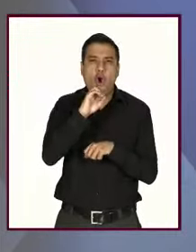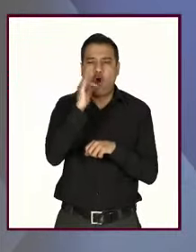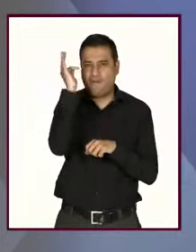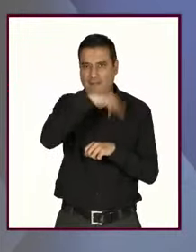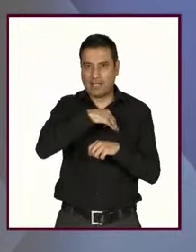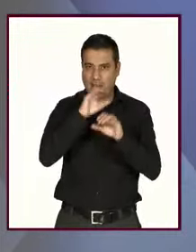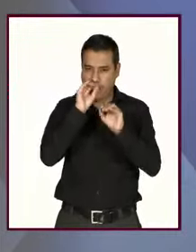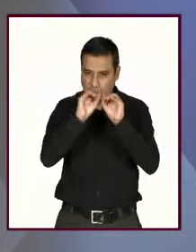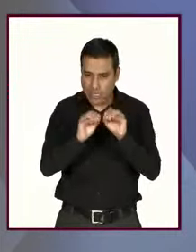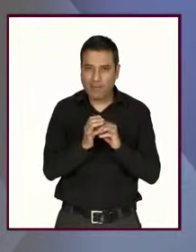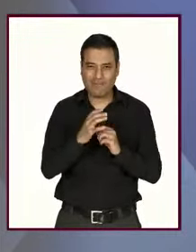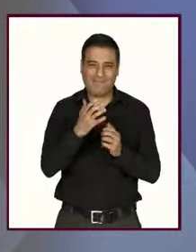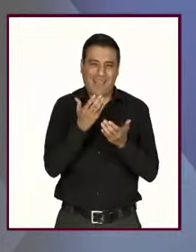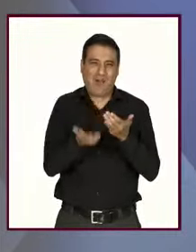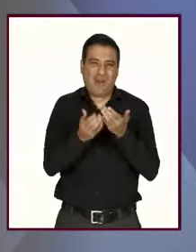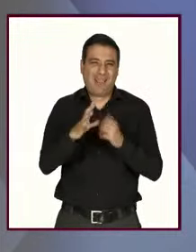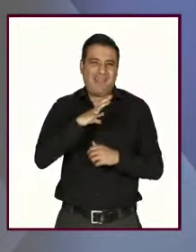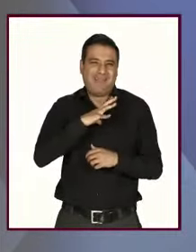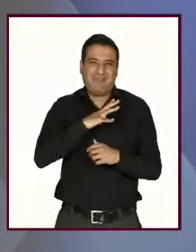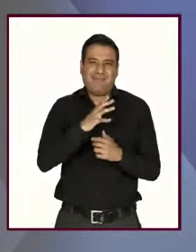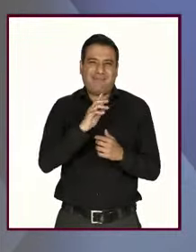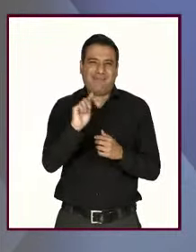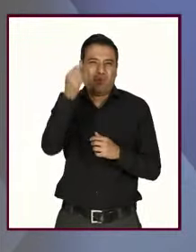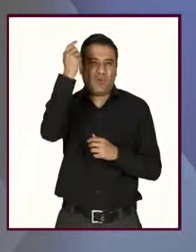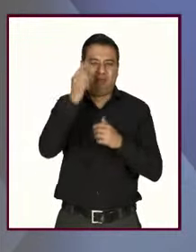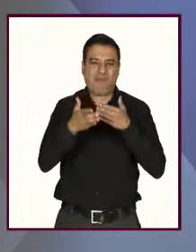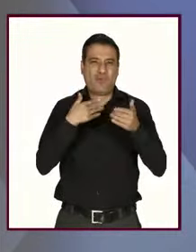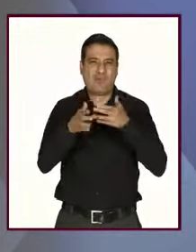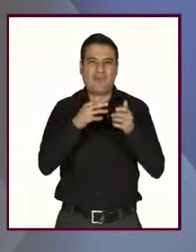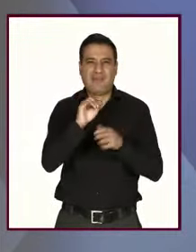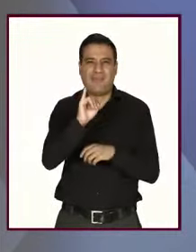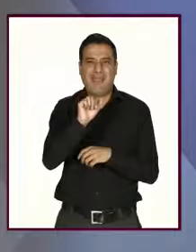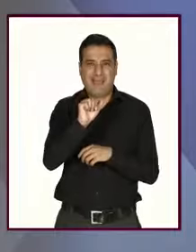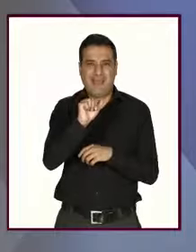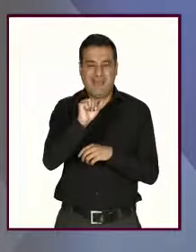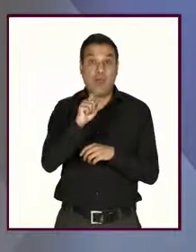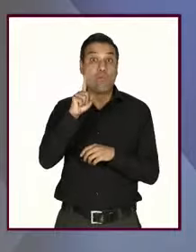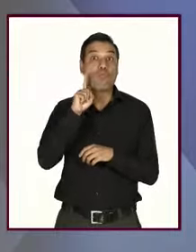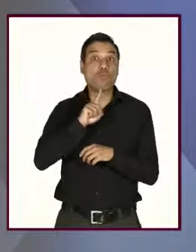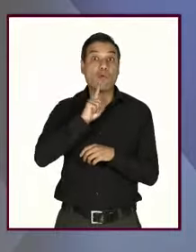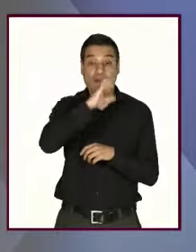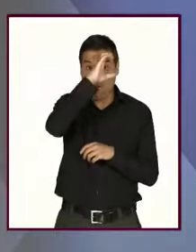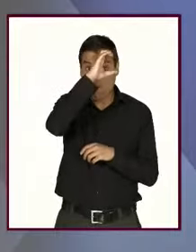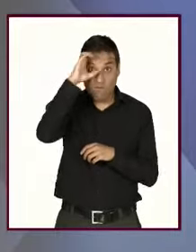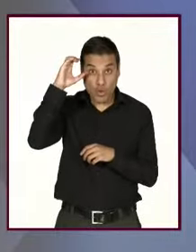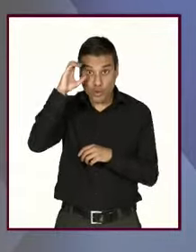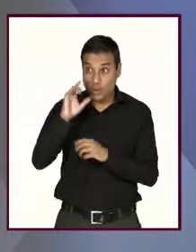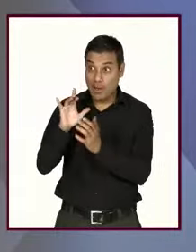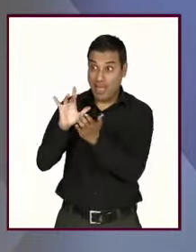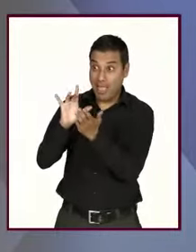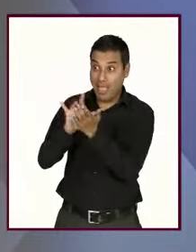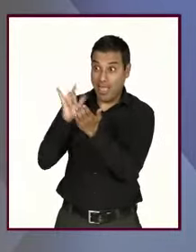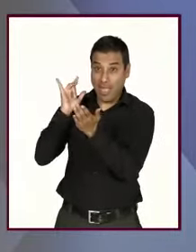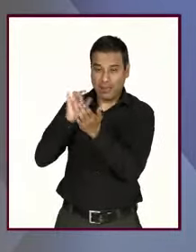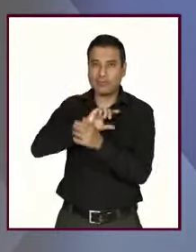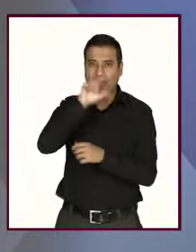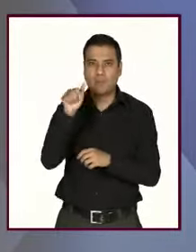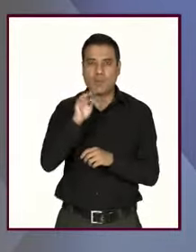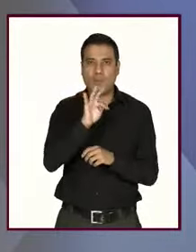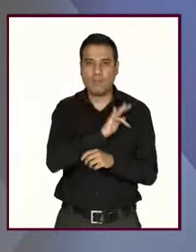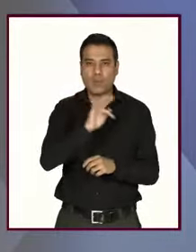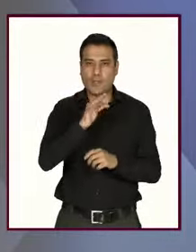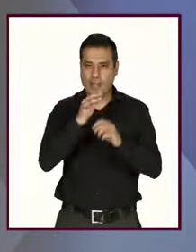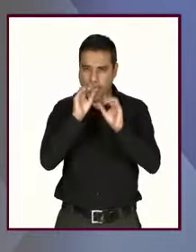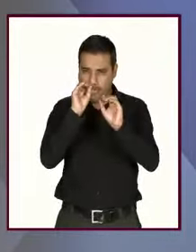información y la inteligencia artificial, con una fotografía de nosotras, es muy sencillo poder utilizarla o